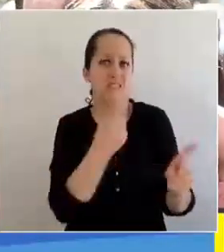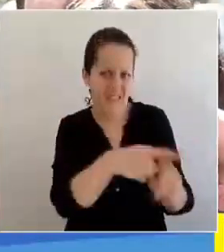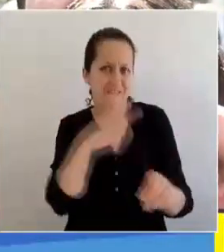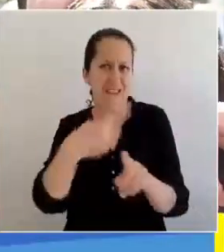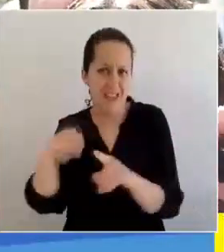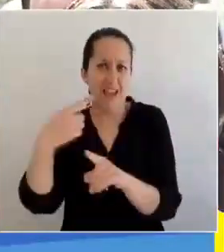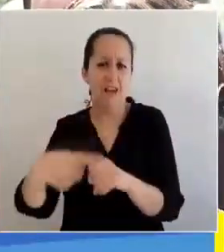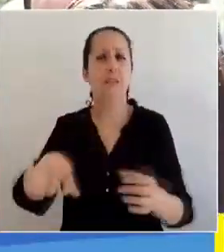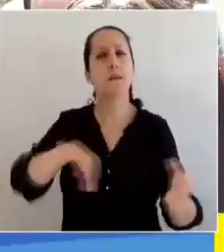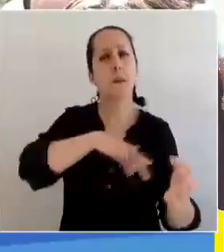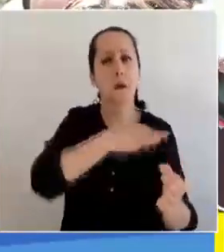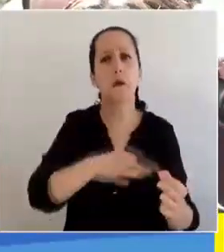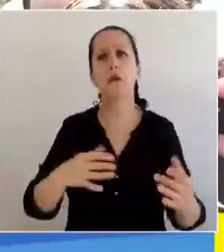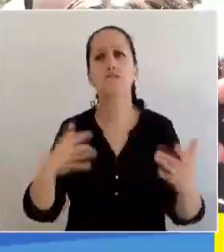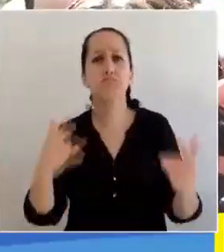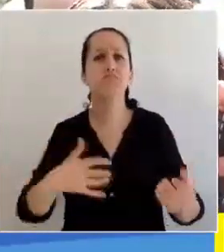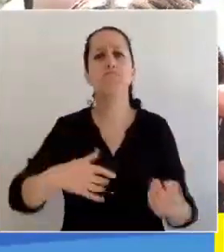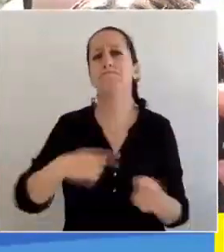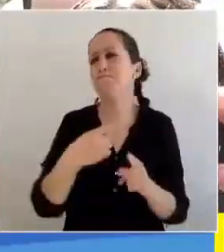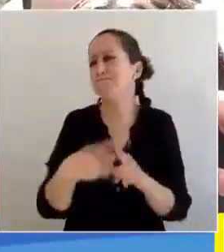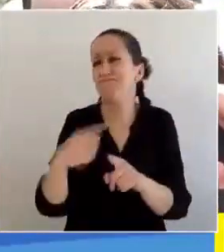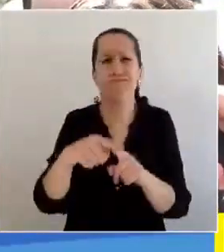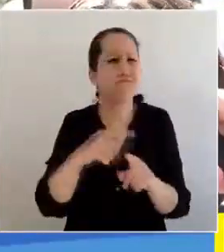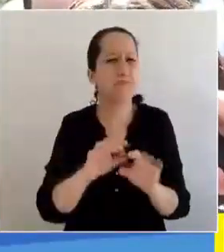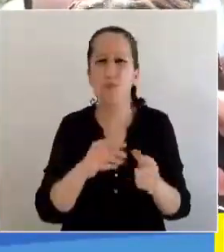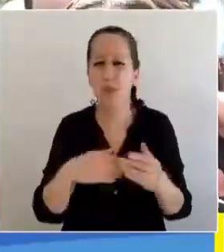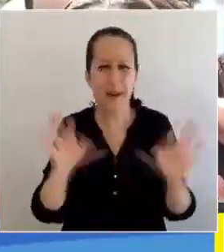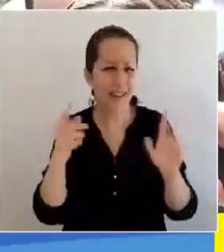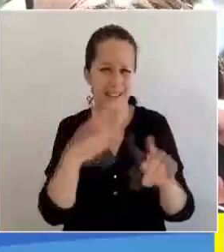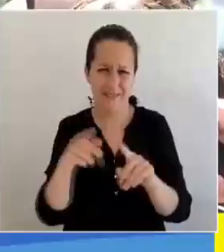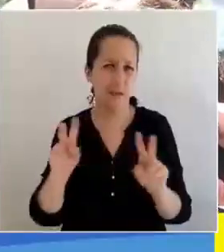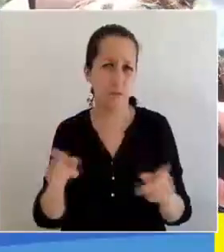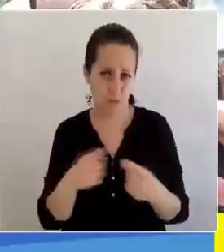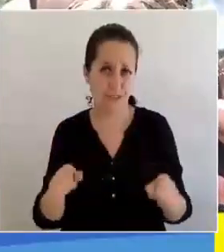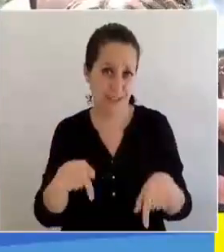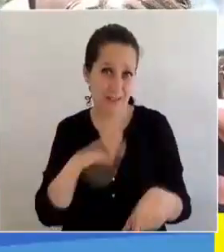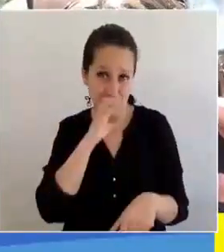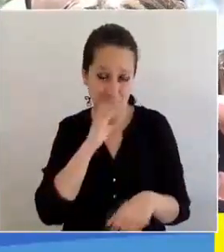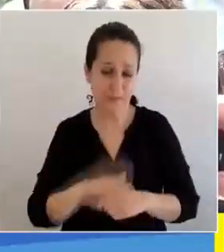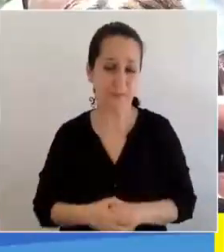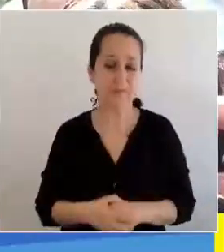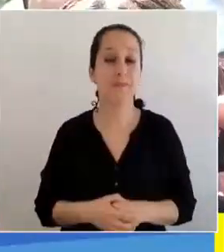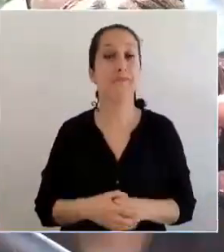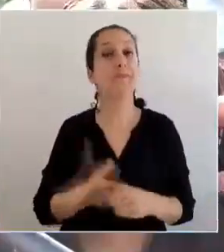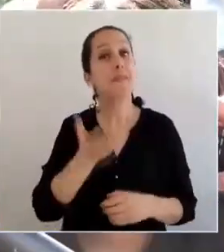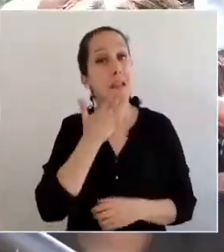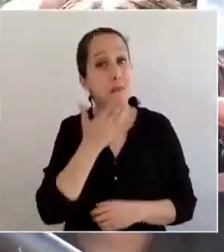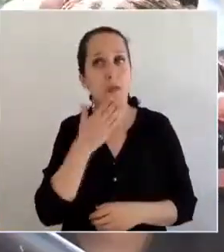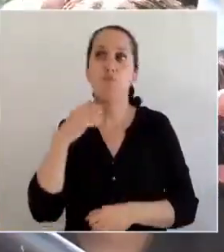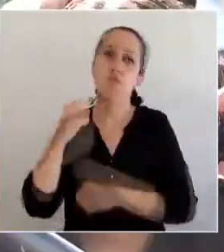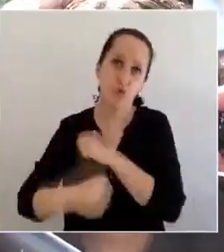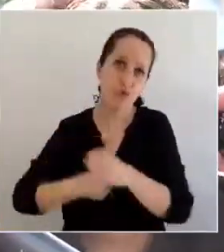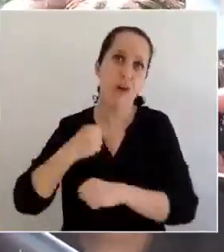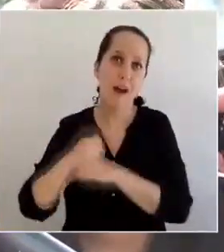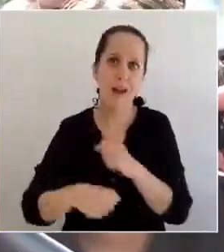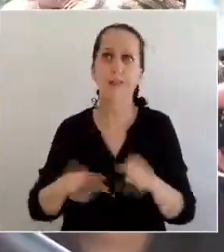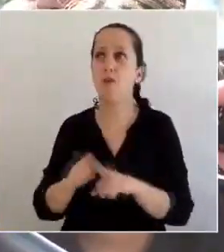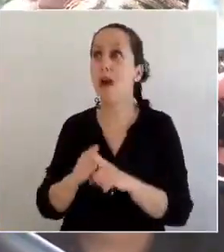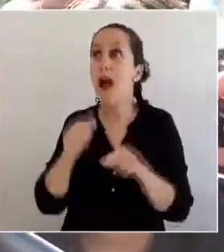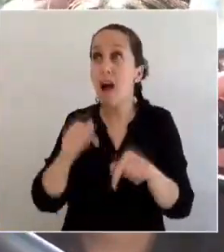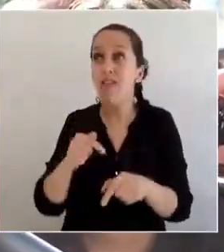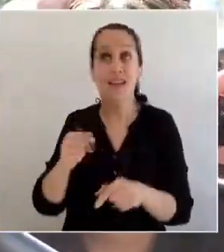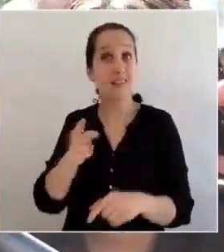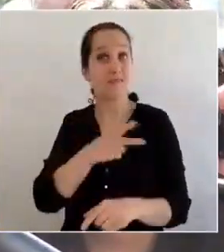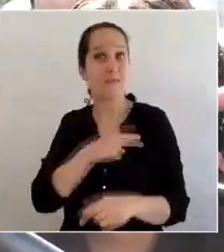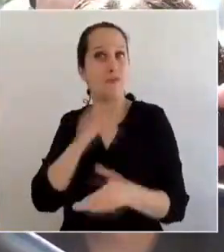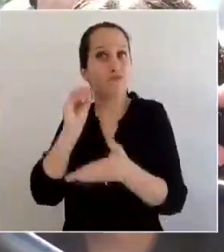géneros musicales acá en la ciudad de Concepción. En segundo lugar, permite potenciar aún más, dentro de todo lo que hemos hecho en estos años, permite